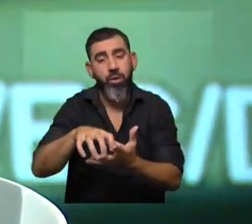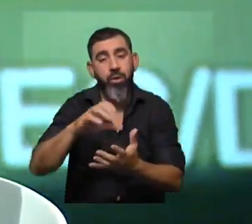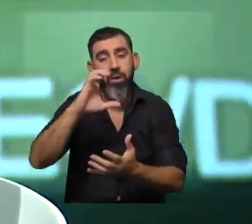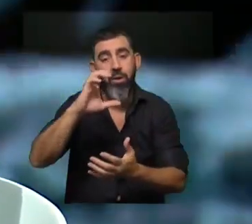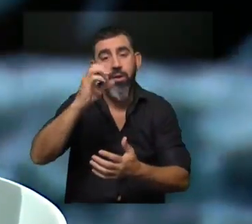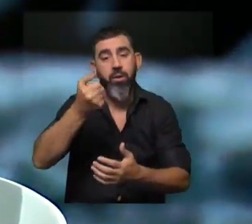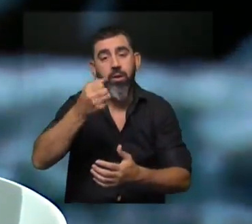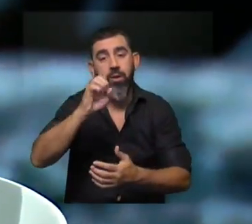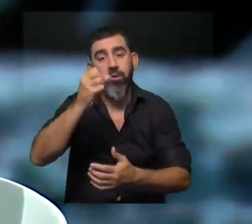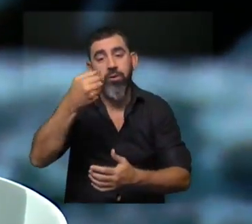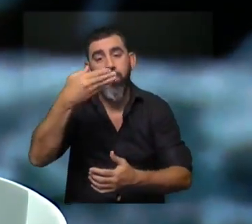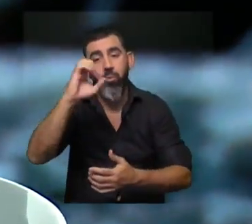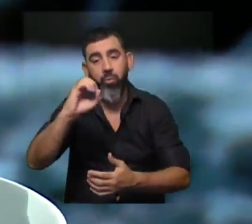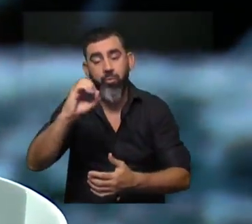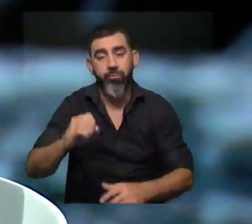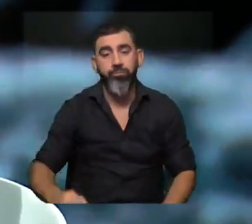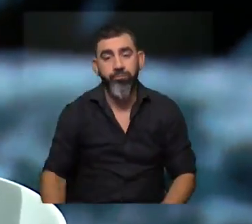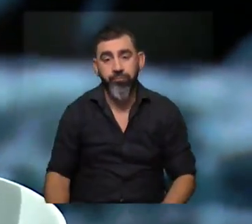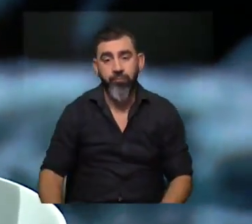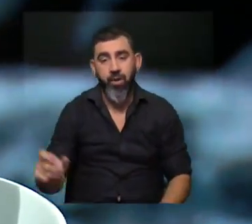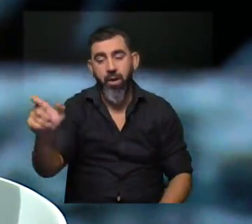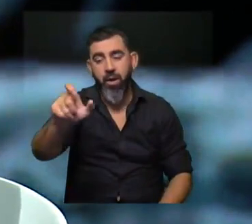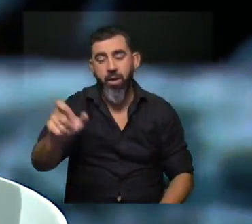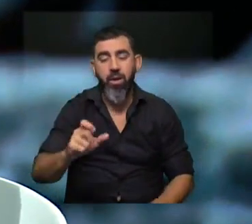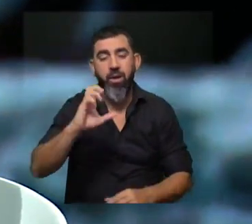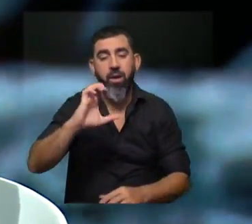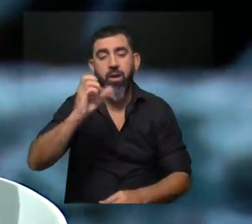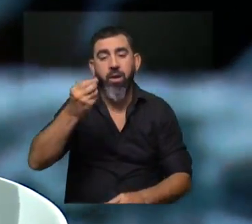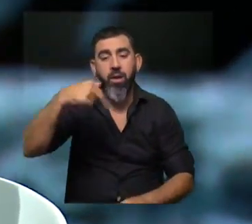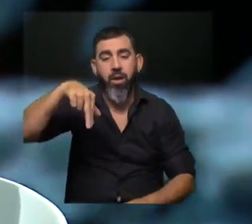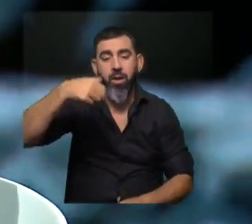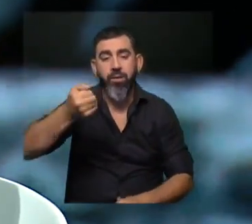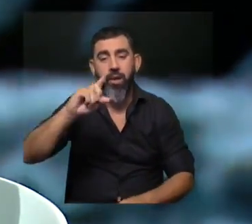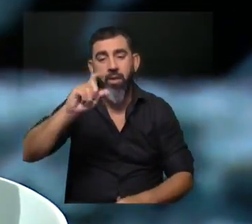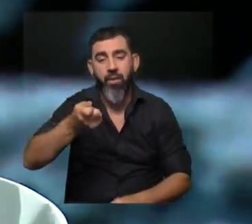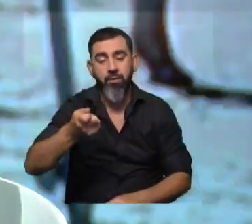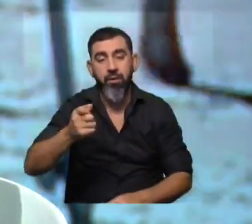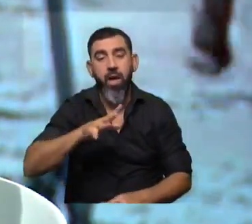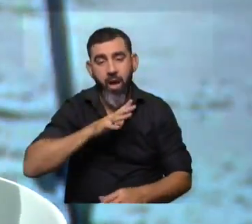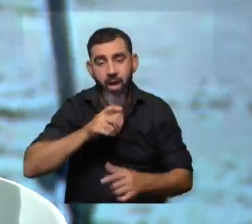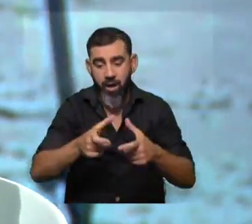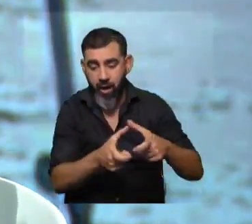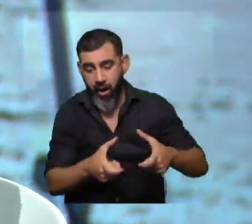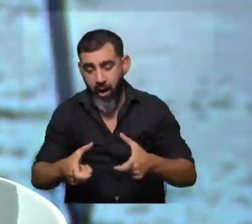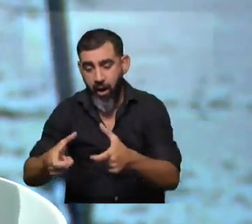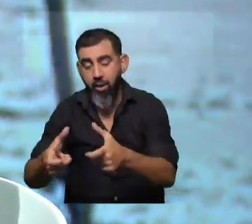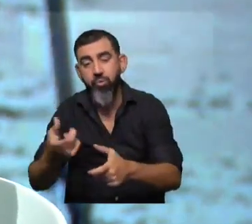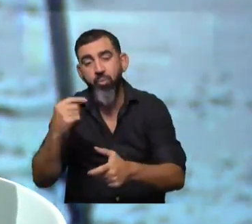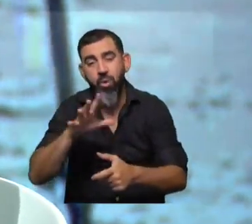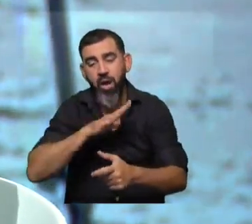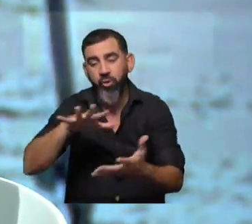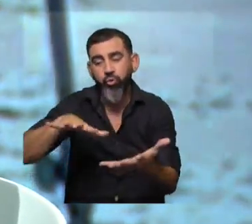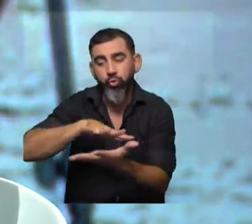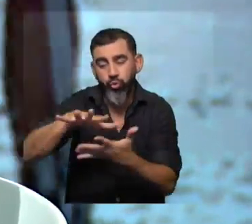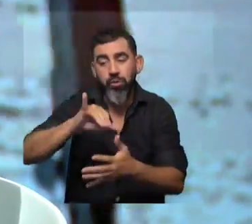Bó, en la zona de la cañada que le llaman allí los vecinos, es una cañada que está entubada pero que llega a un lugar, una zona donde